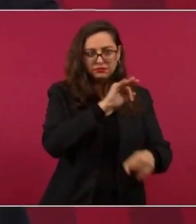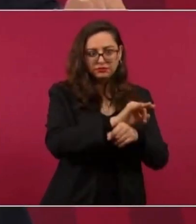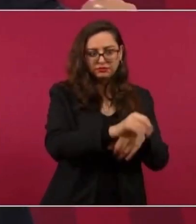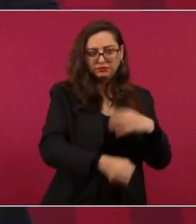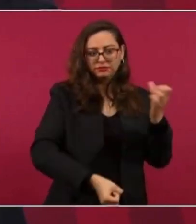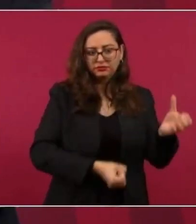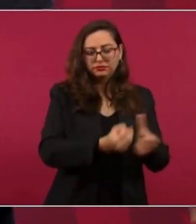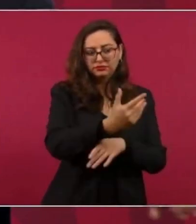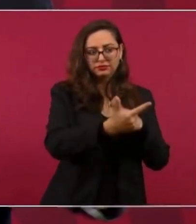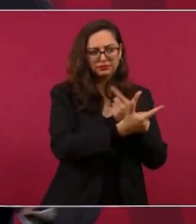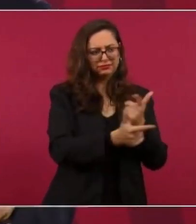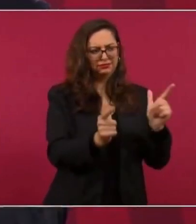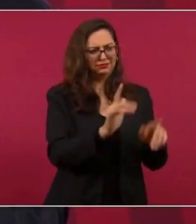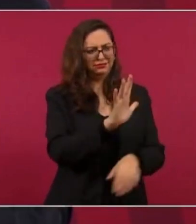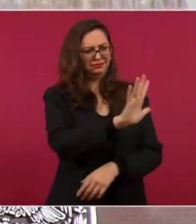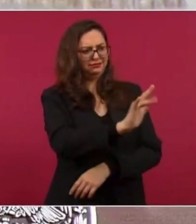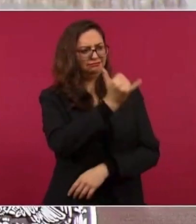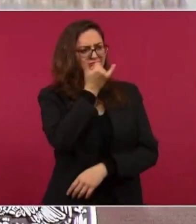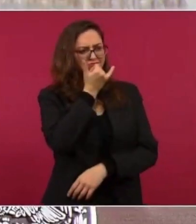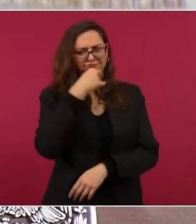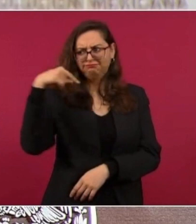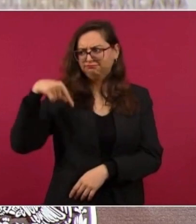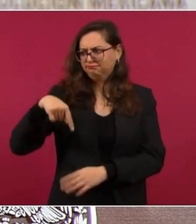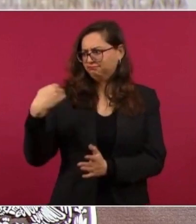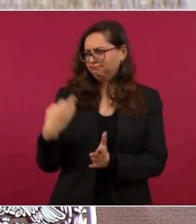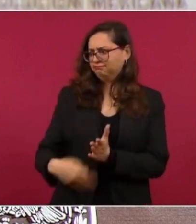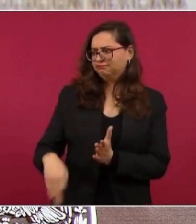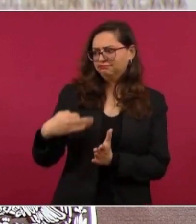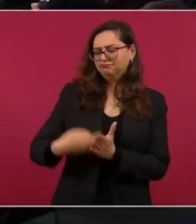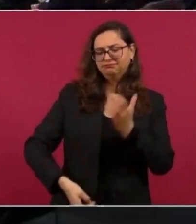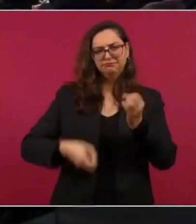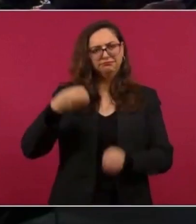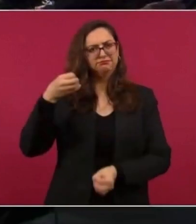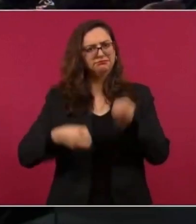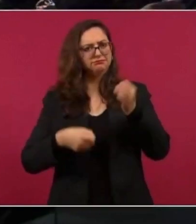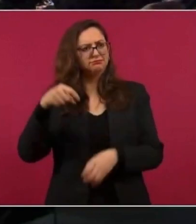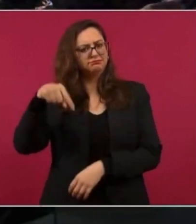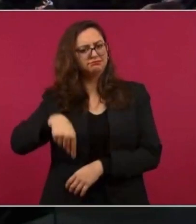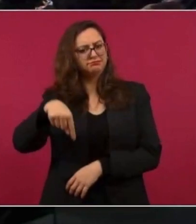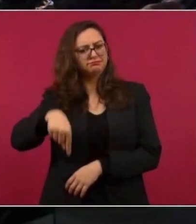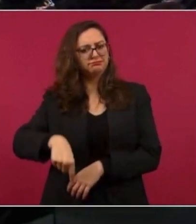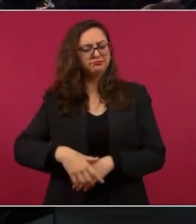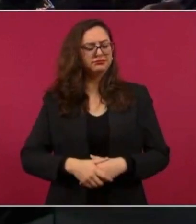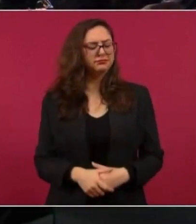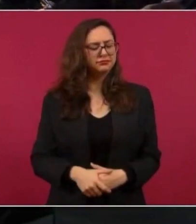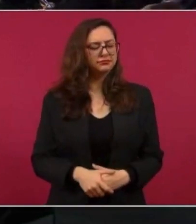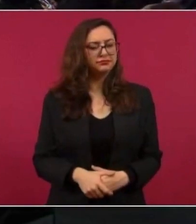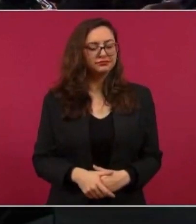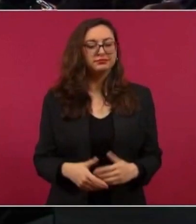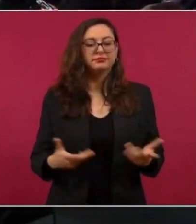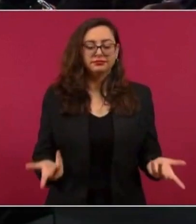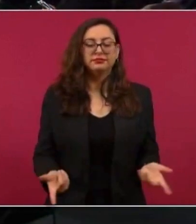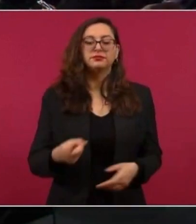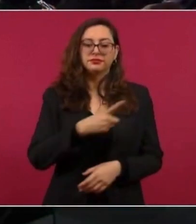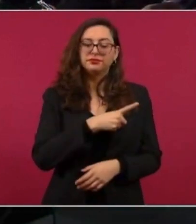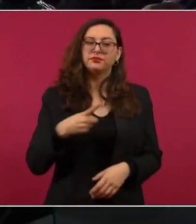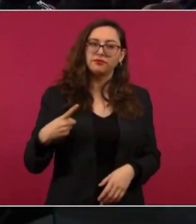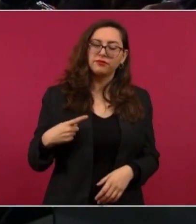denuncias en México, pues hay que actuar.